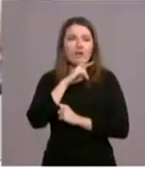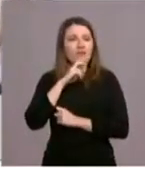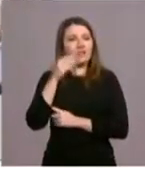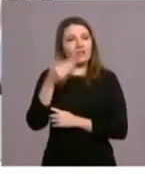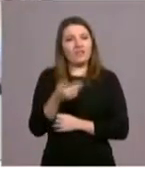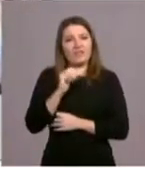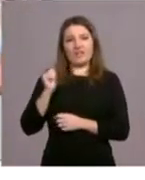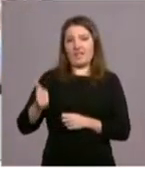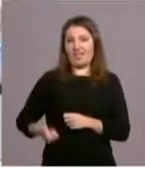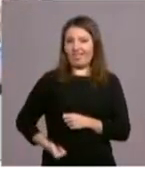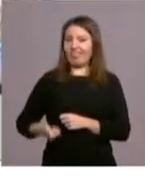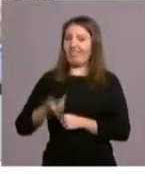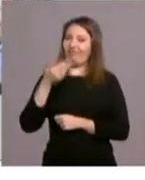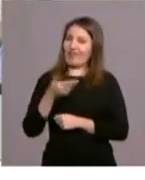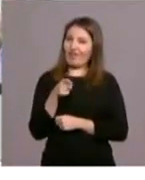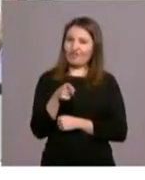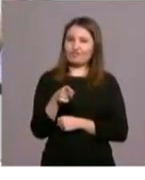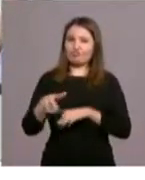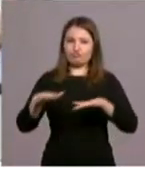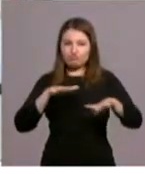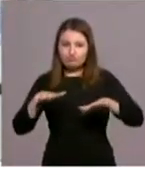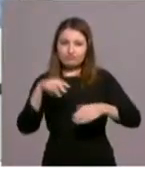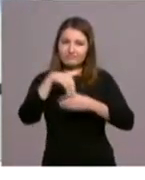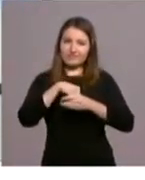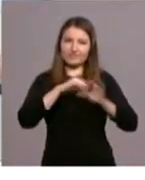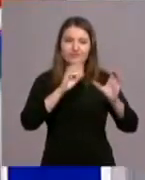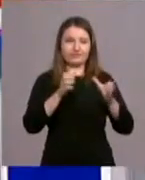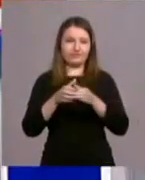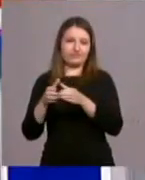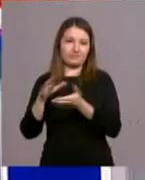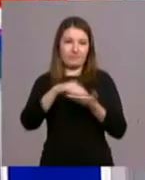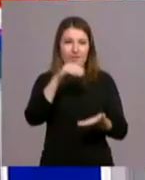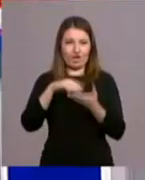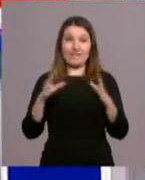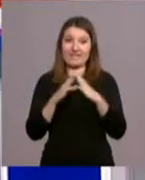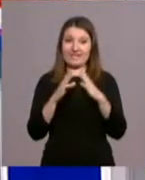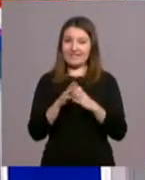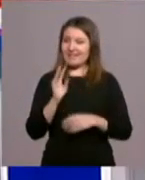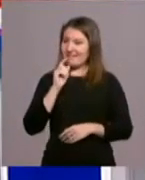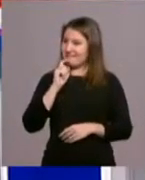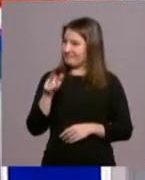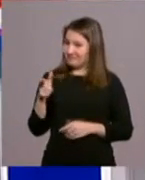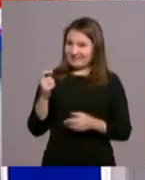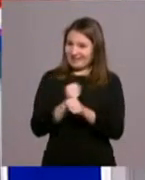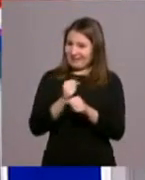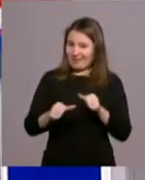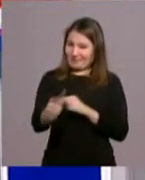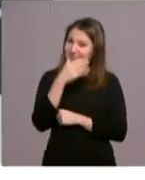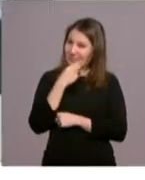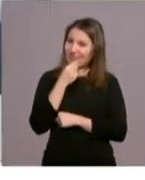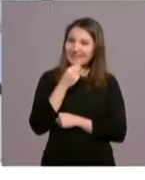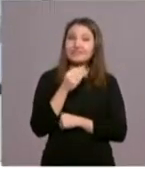tesoro también que haya este movimiento dentro de la Iglesia. Oye, Ángel Luis, qué bonita labor tienes por delante. Sí, sí, sí.